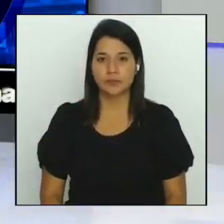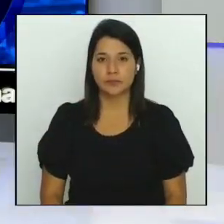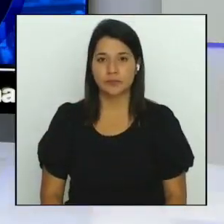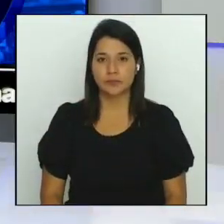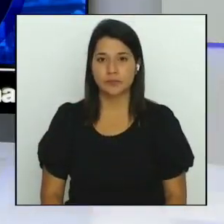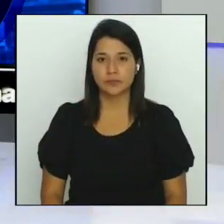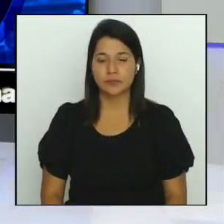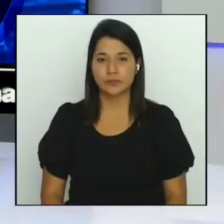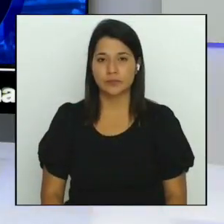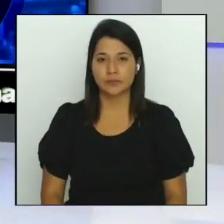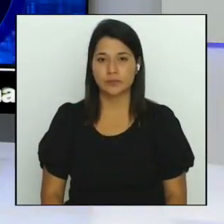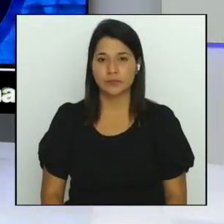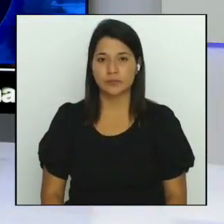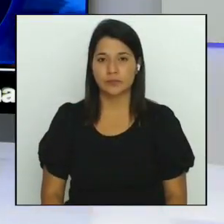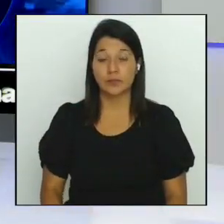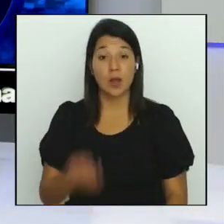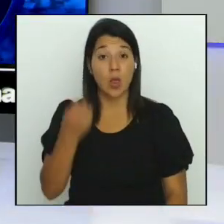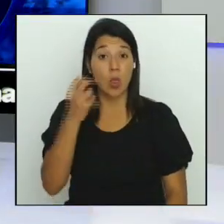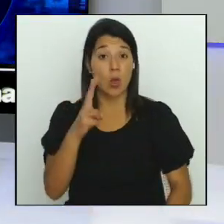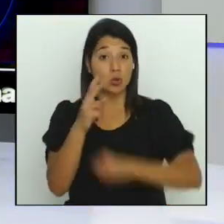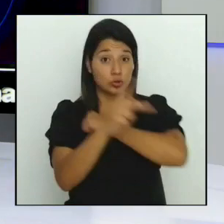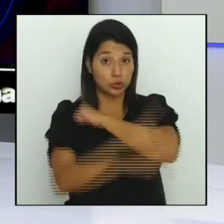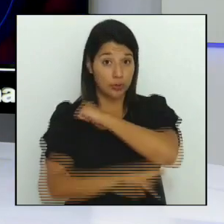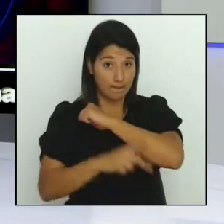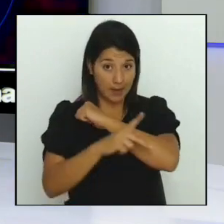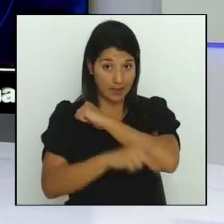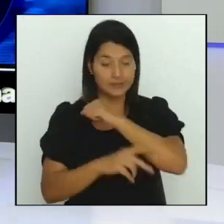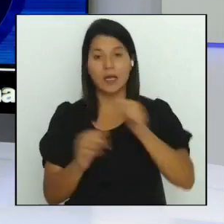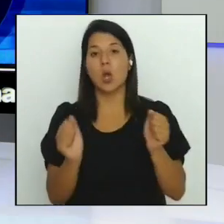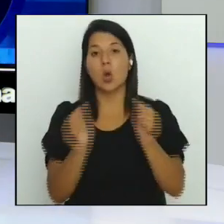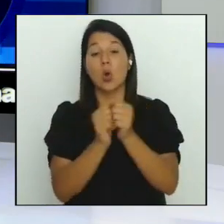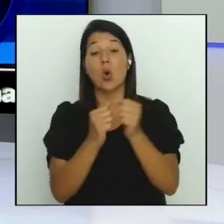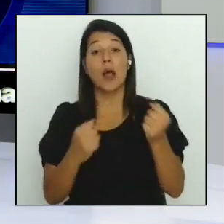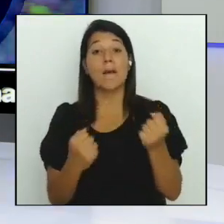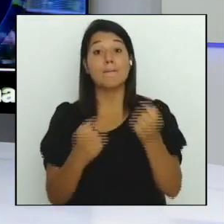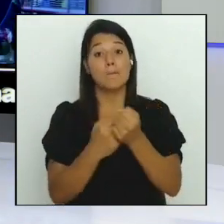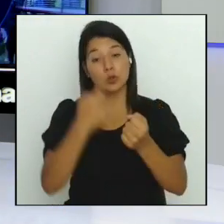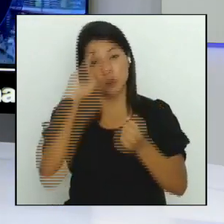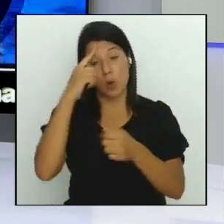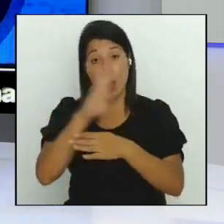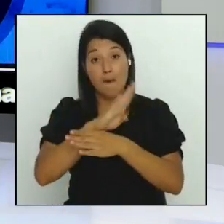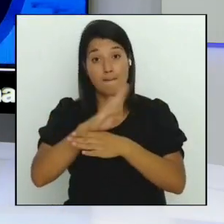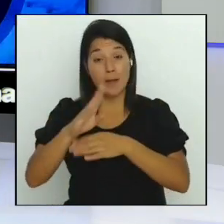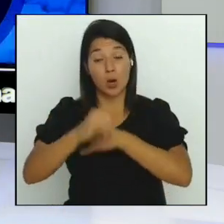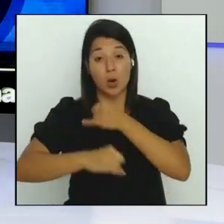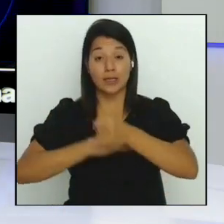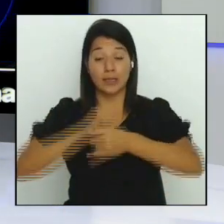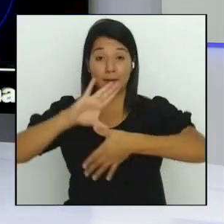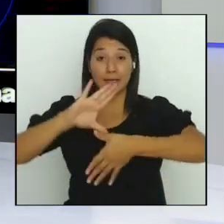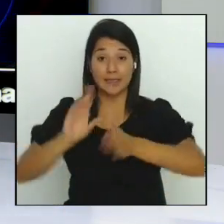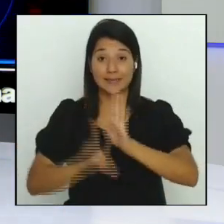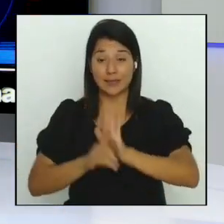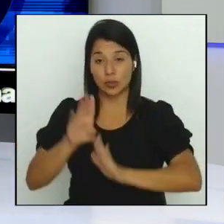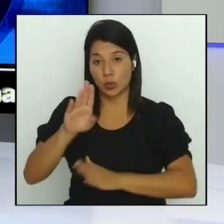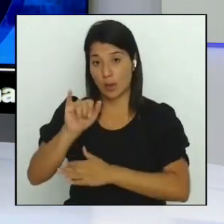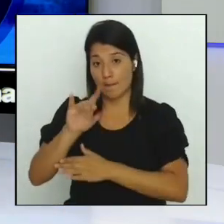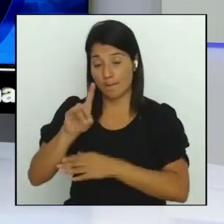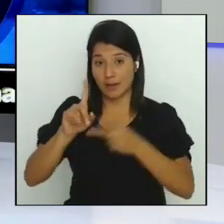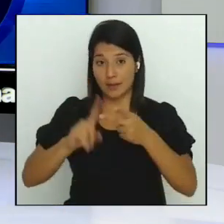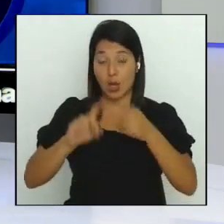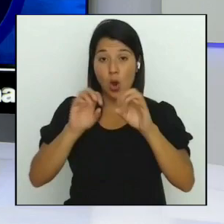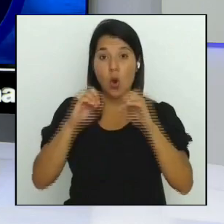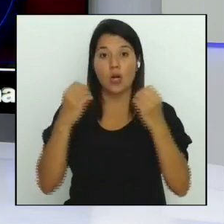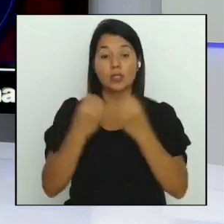Unos 12 países y con el apoyo del Banco Interamericano Desarrollo BID y la Organización para la Cooperación y el Desarrollo